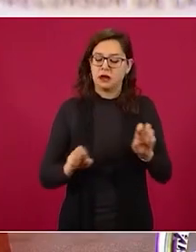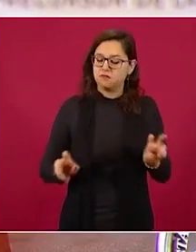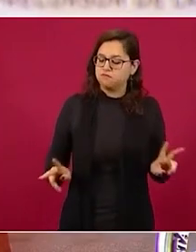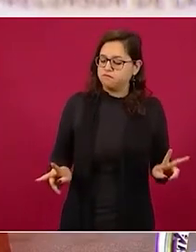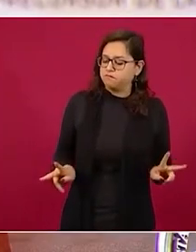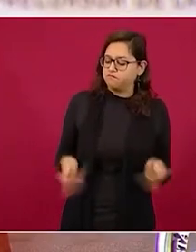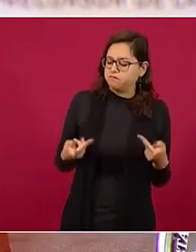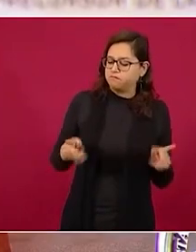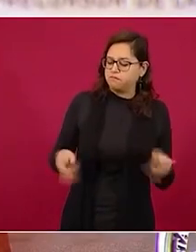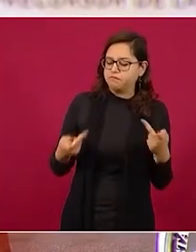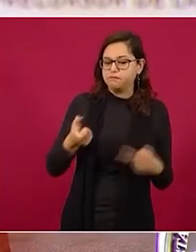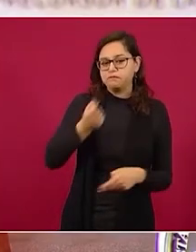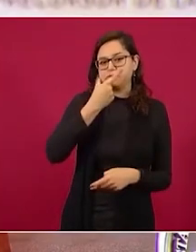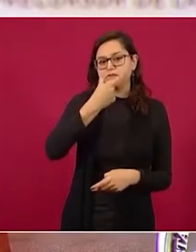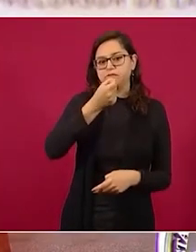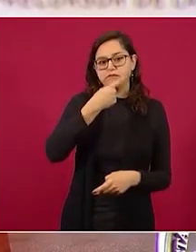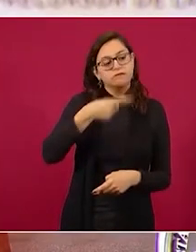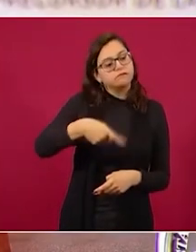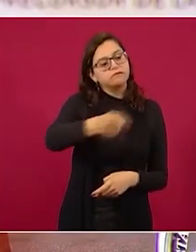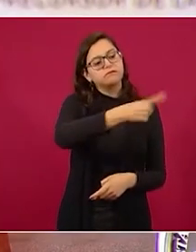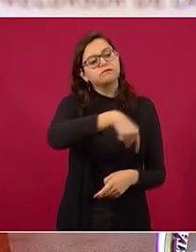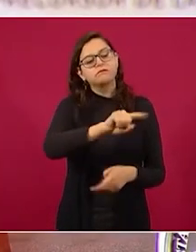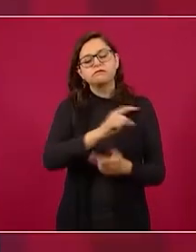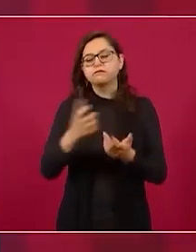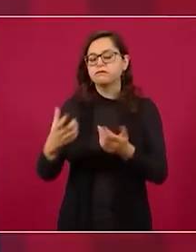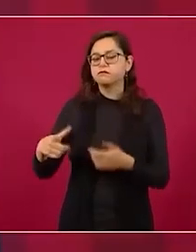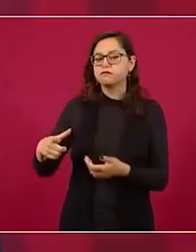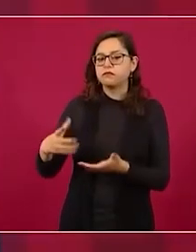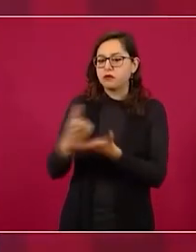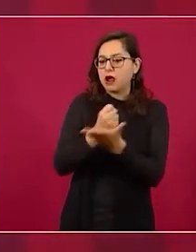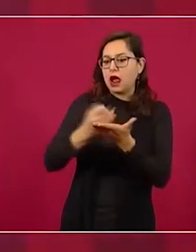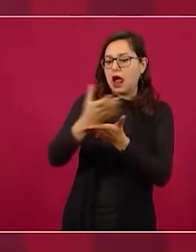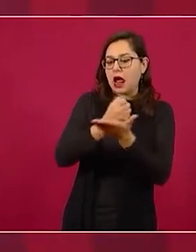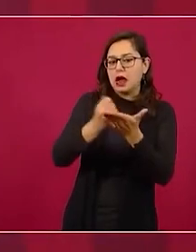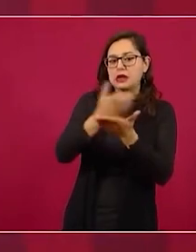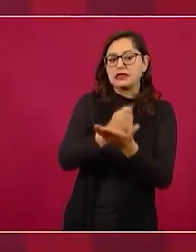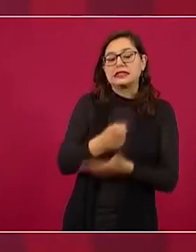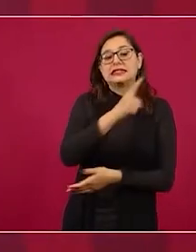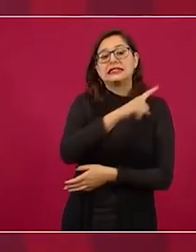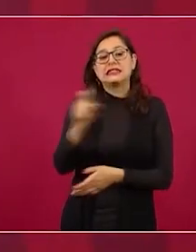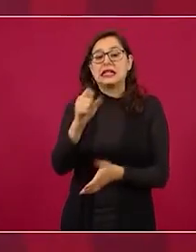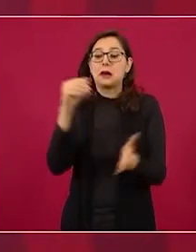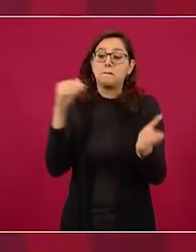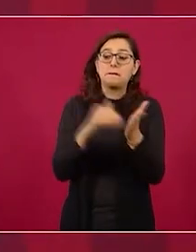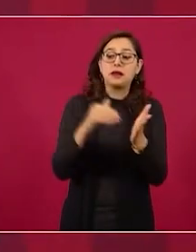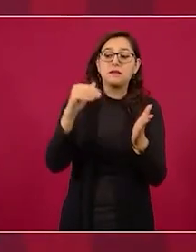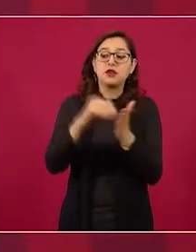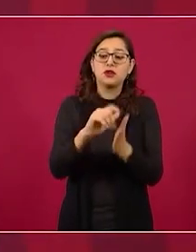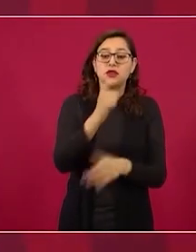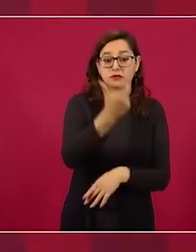de medicinas y equipos médicos y una de estas